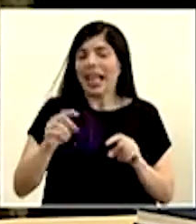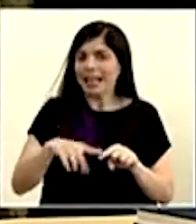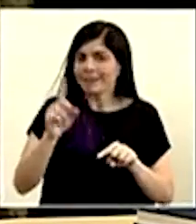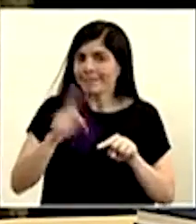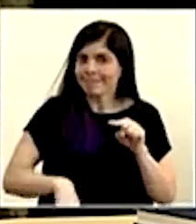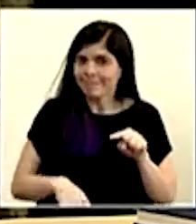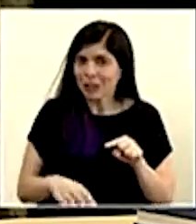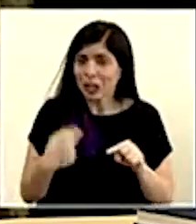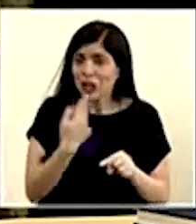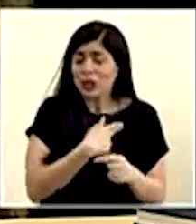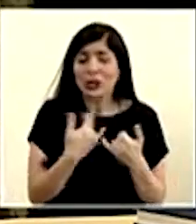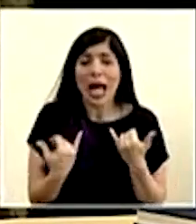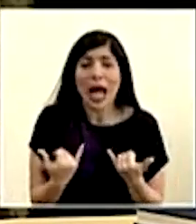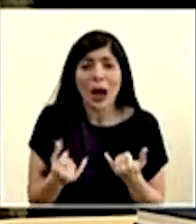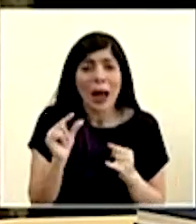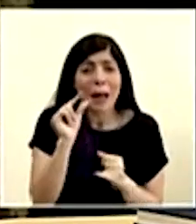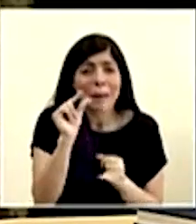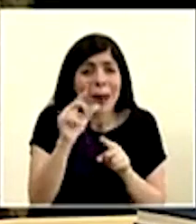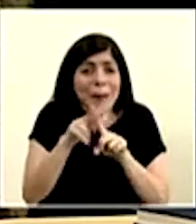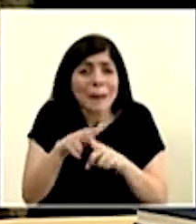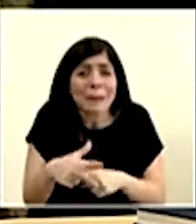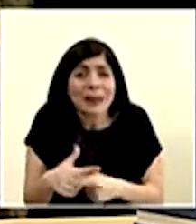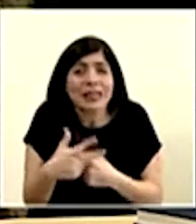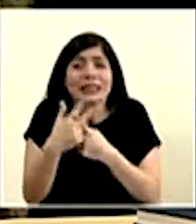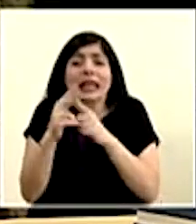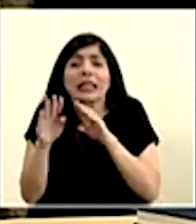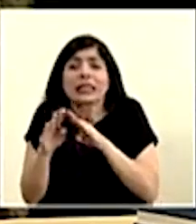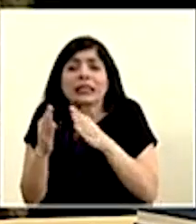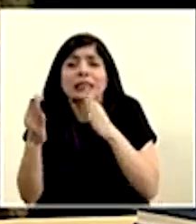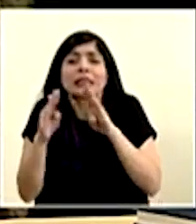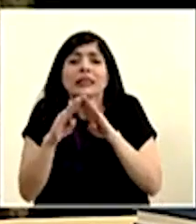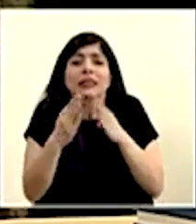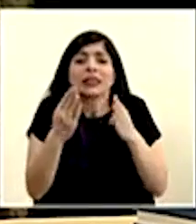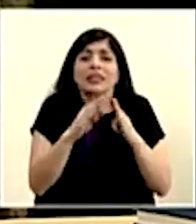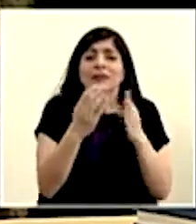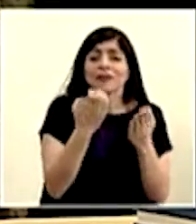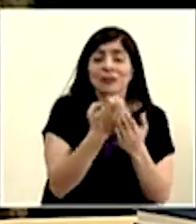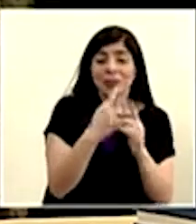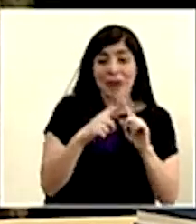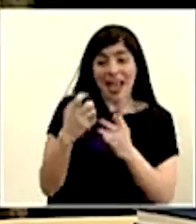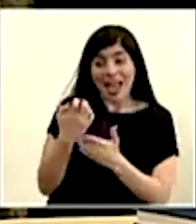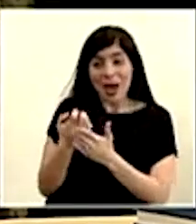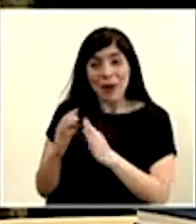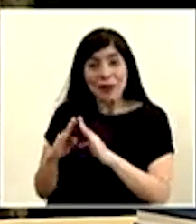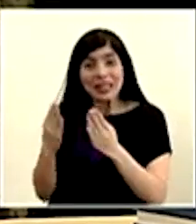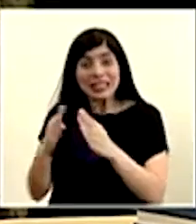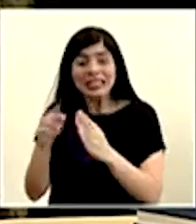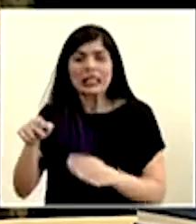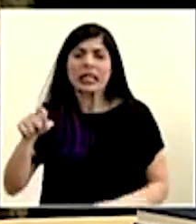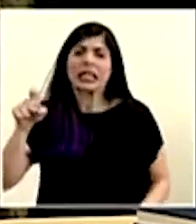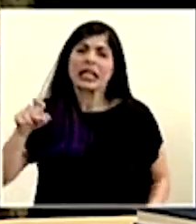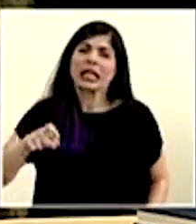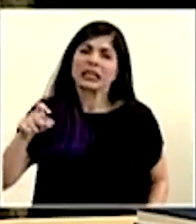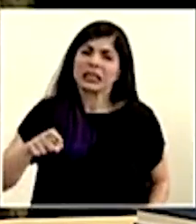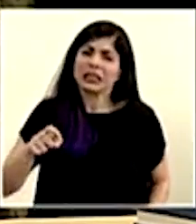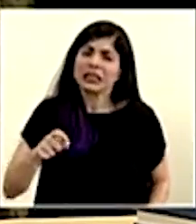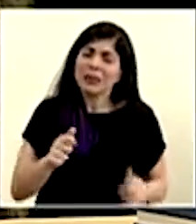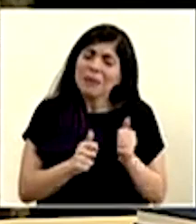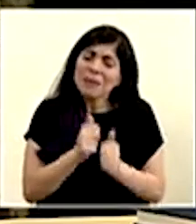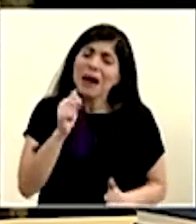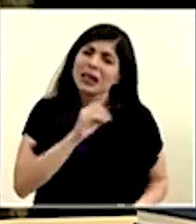Estamos comenzando a abrir la economía. Pero ese abrir de la economía requiere de mucho mayor